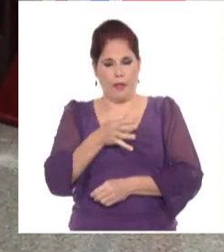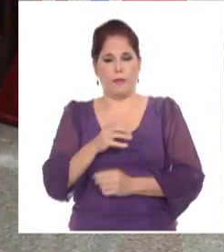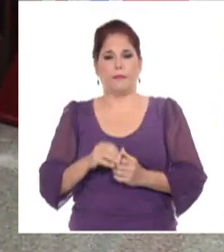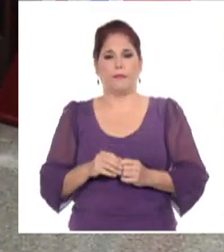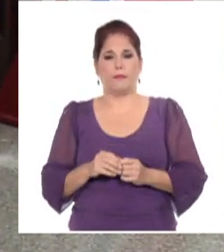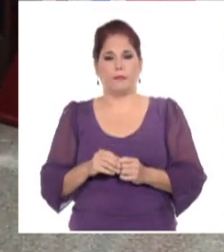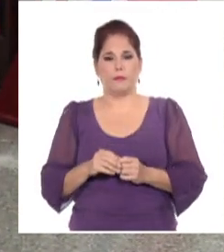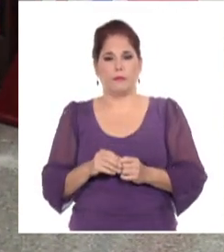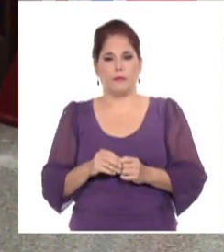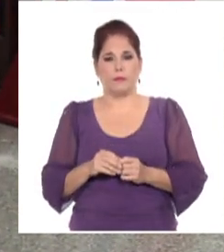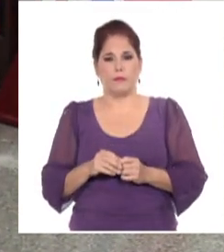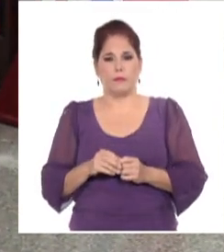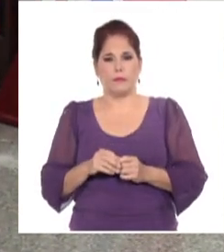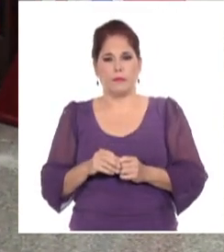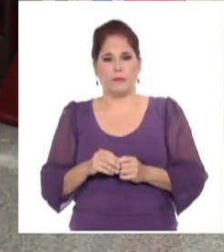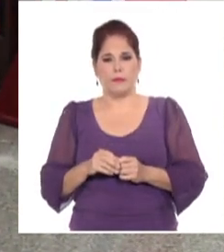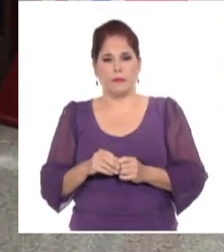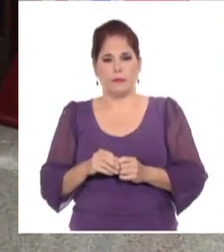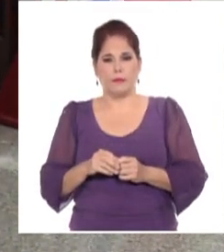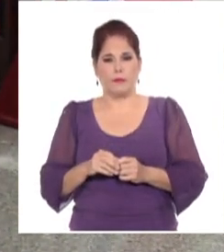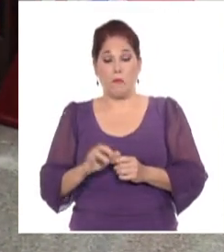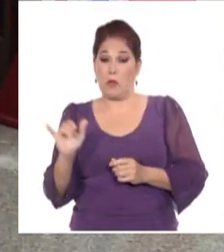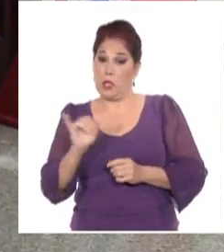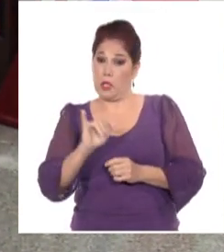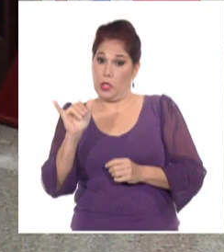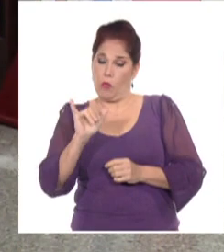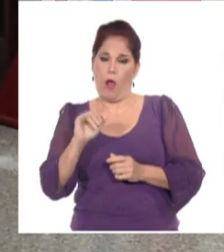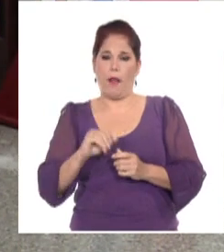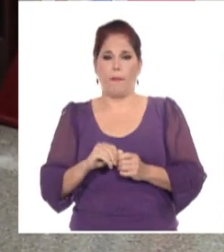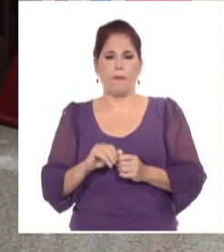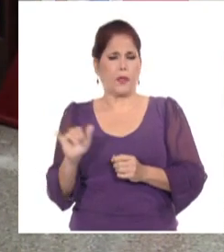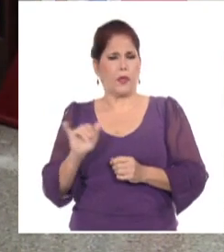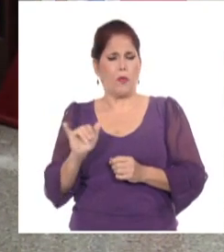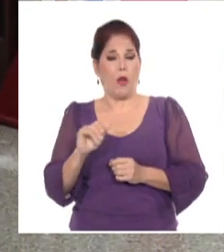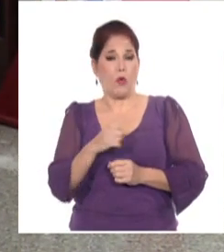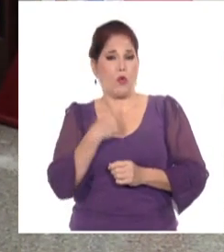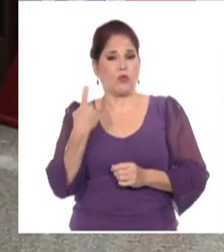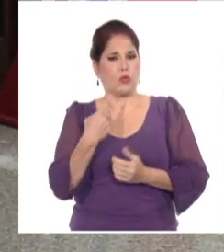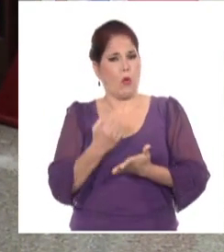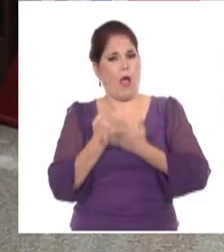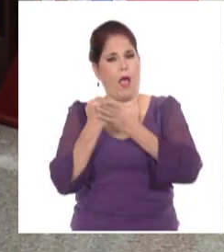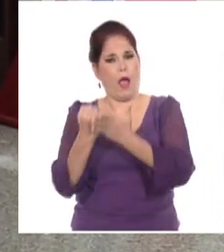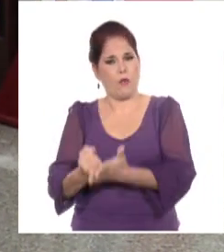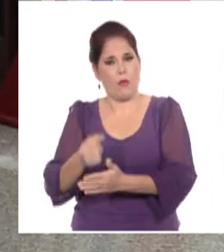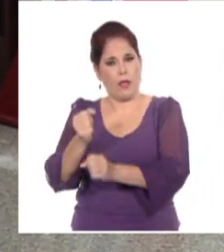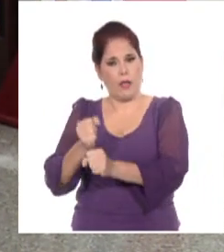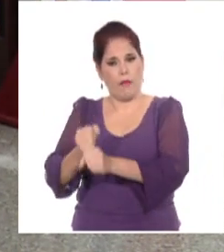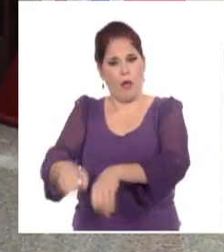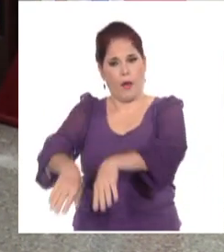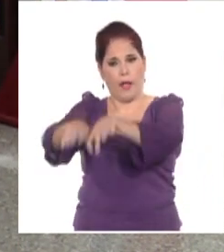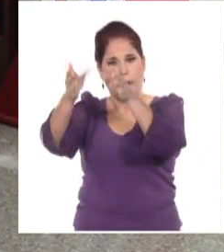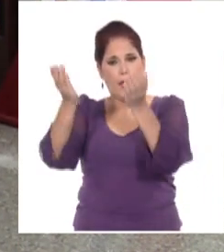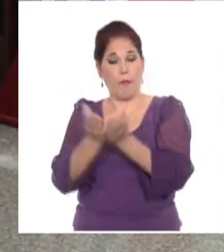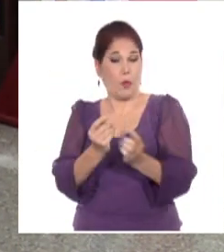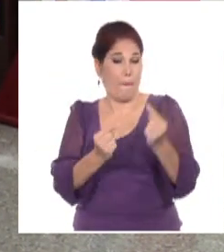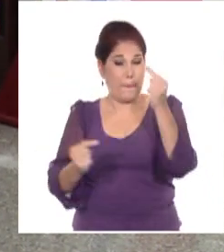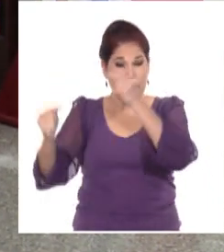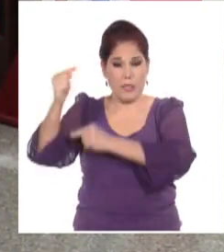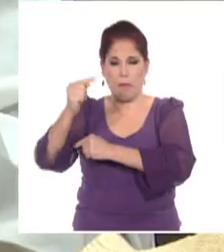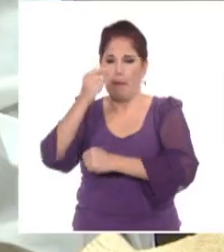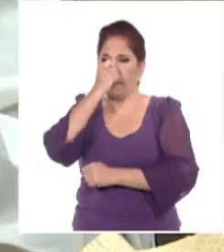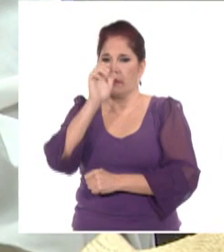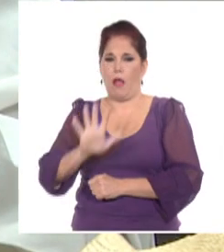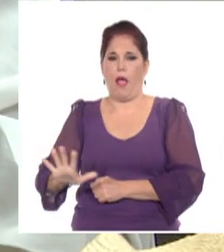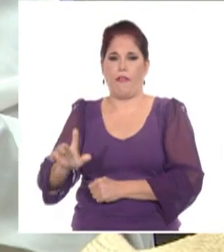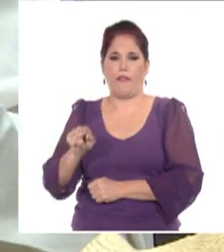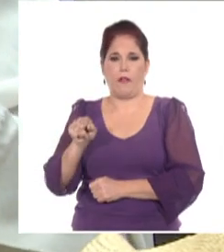apoyando a todos los trabajadores en el mundo, particularmente en